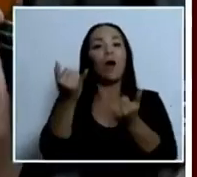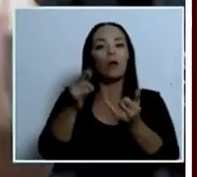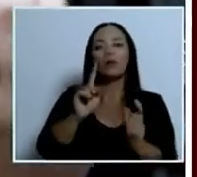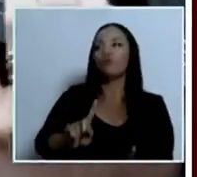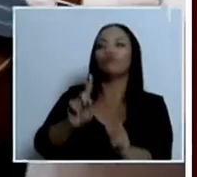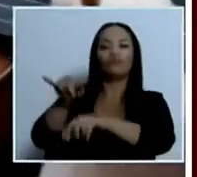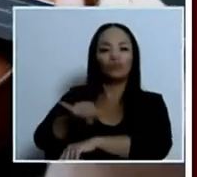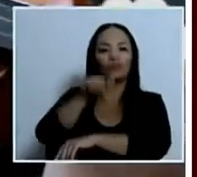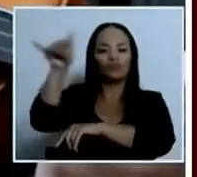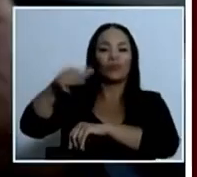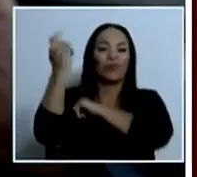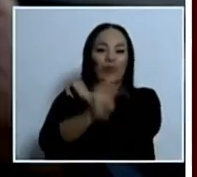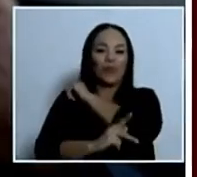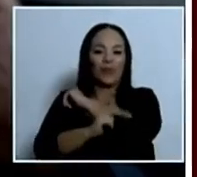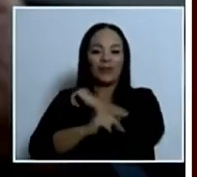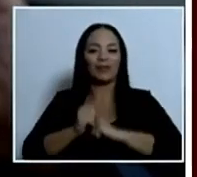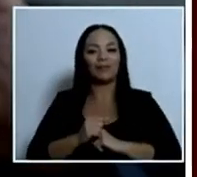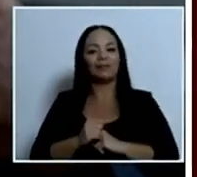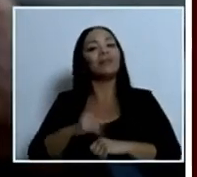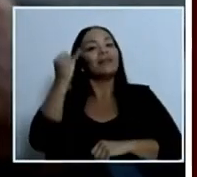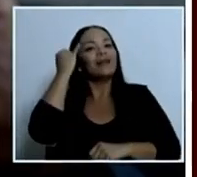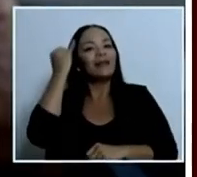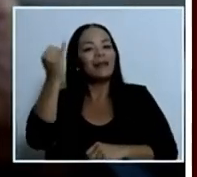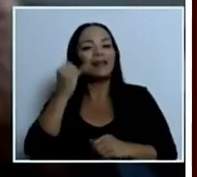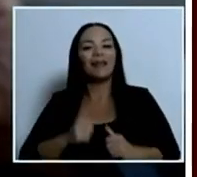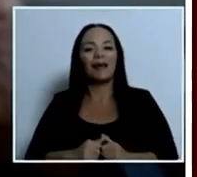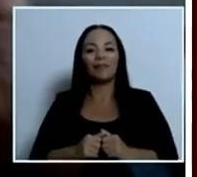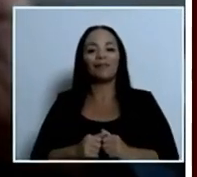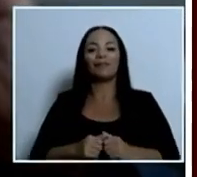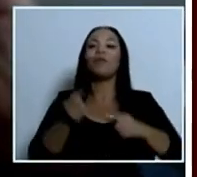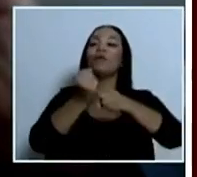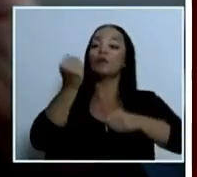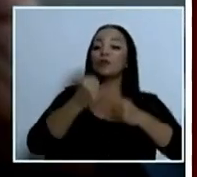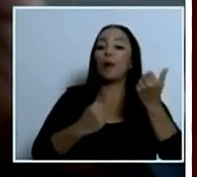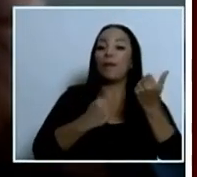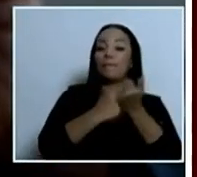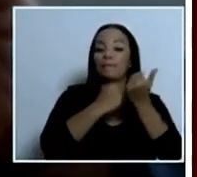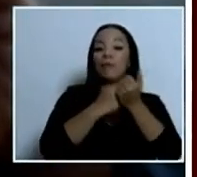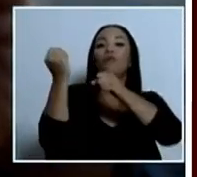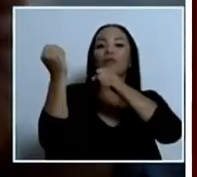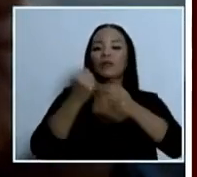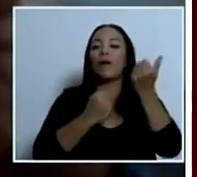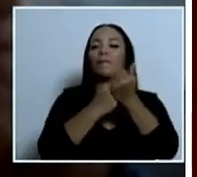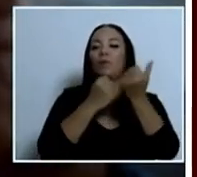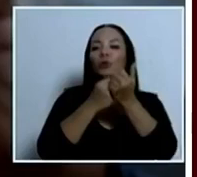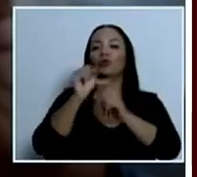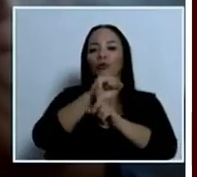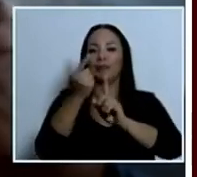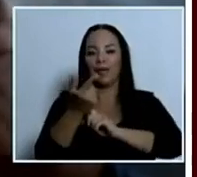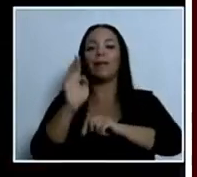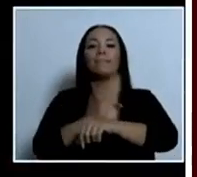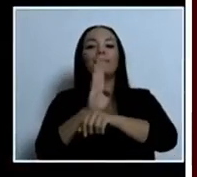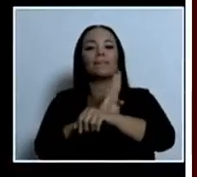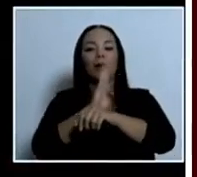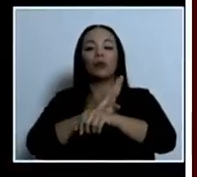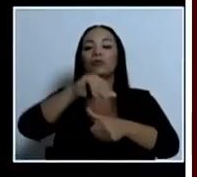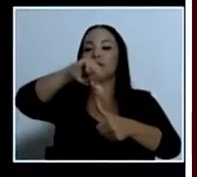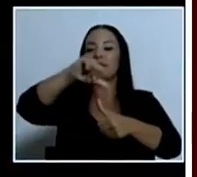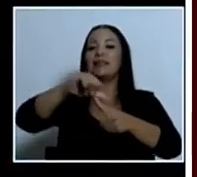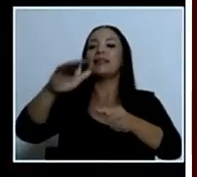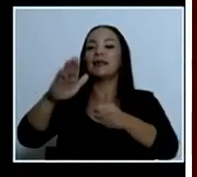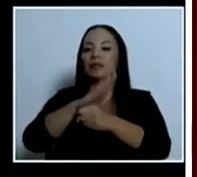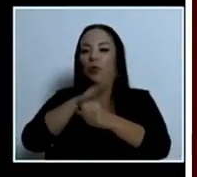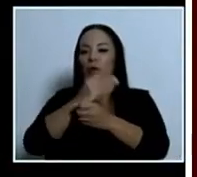La idea es del agrado de la Fundación de Apoyo Social del Banco Centroamericano de Integración Económica,